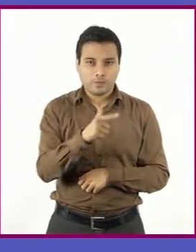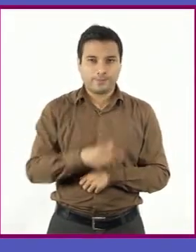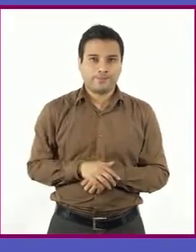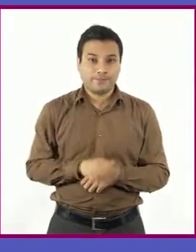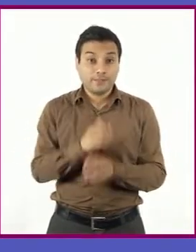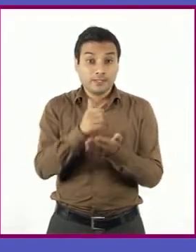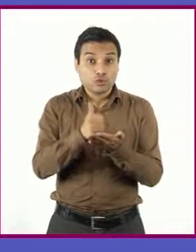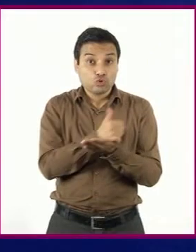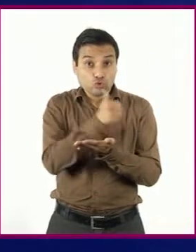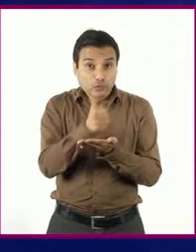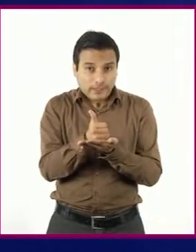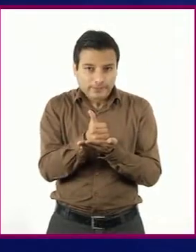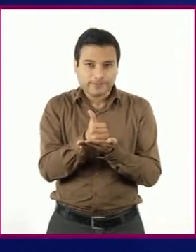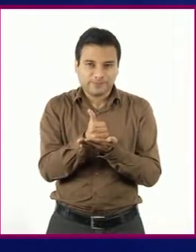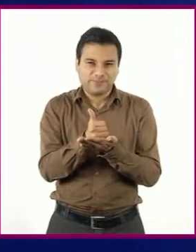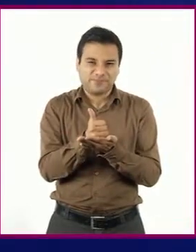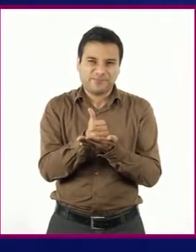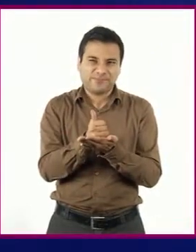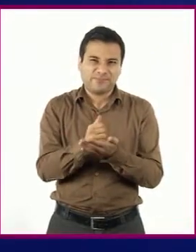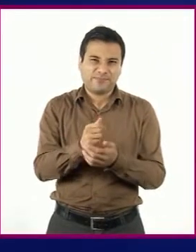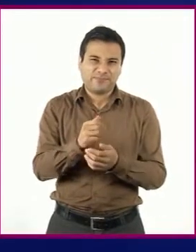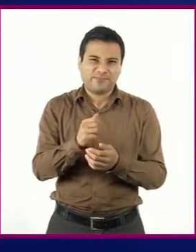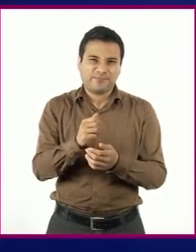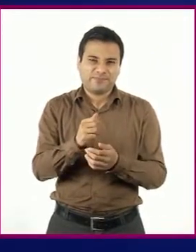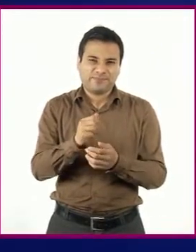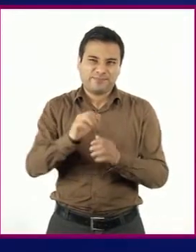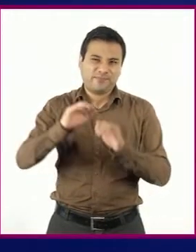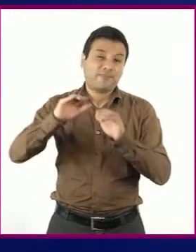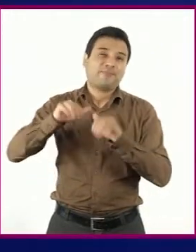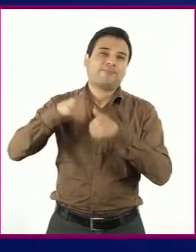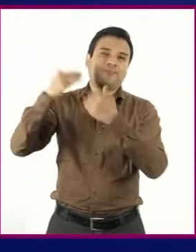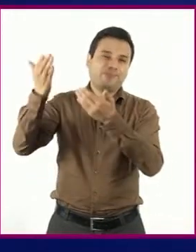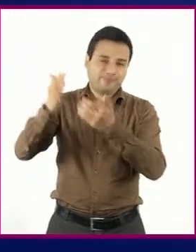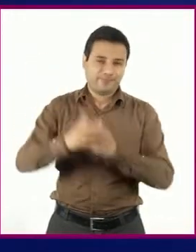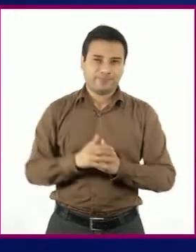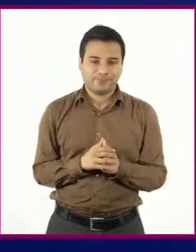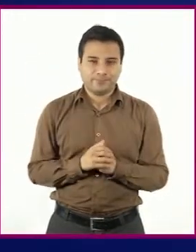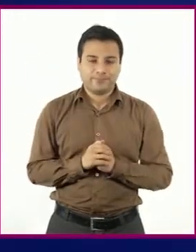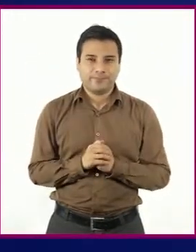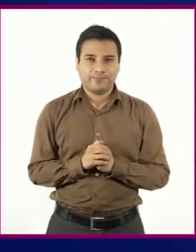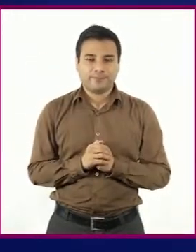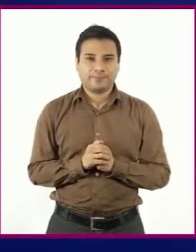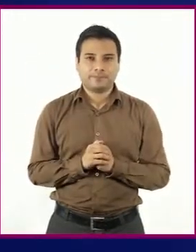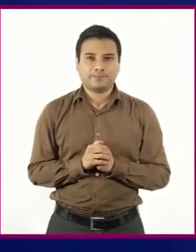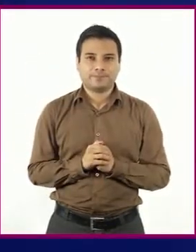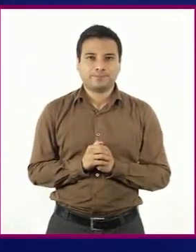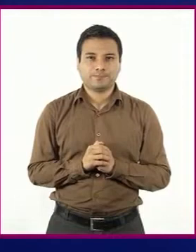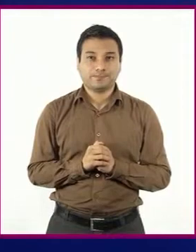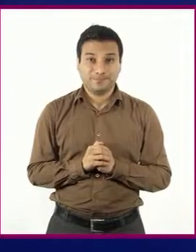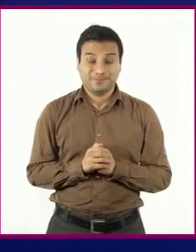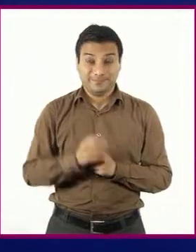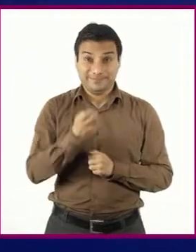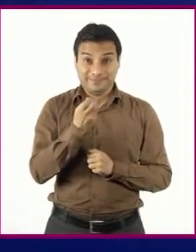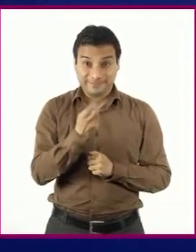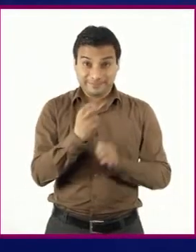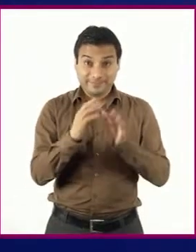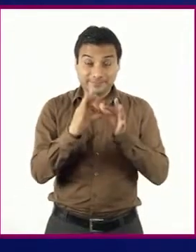una ciudad de provincia. Por otro lado, con lo que hemos analizado hasta el momento,